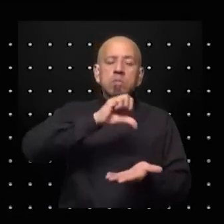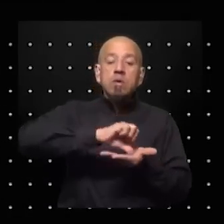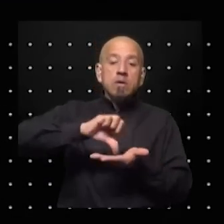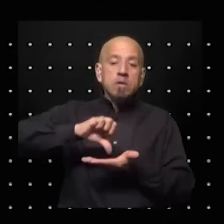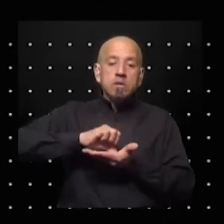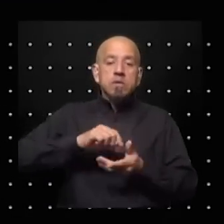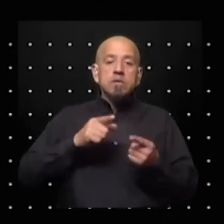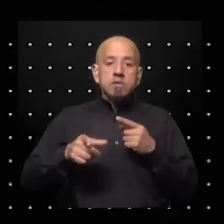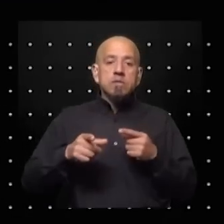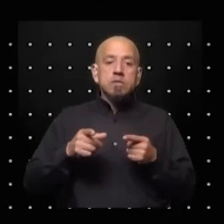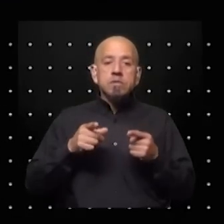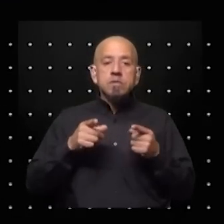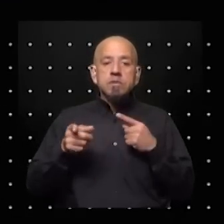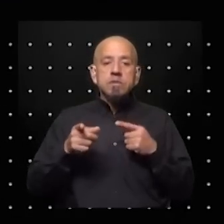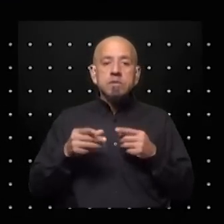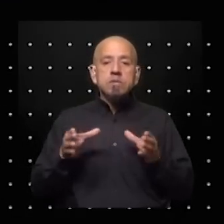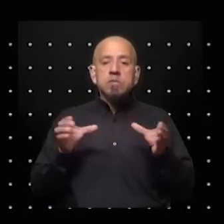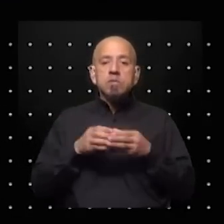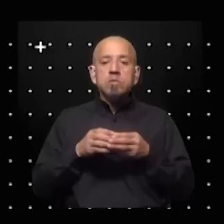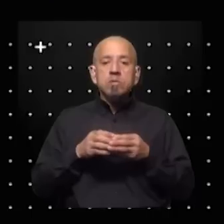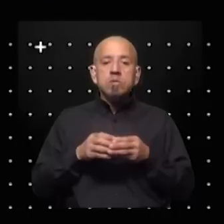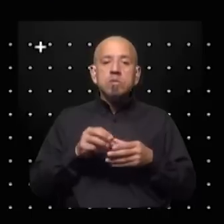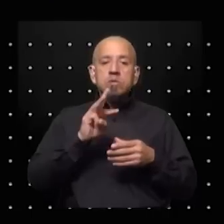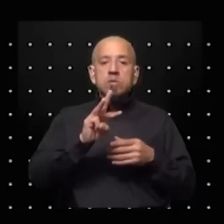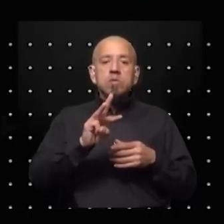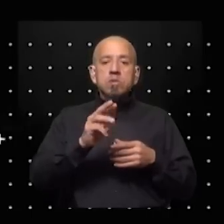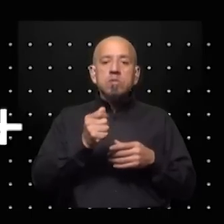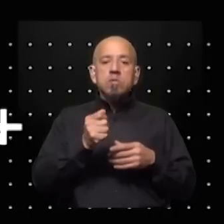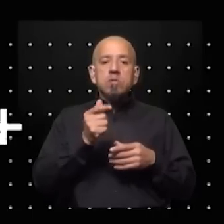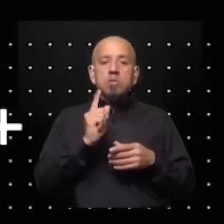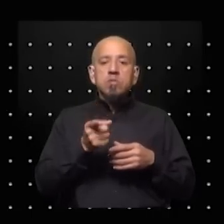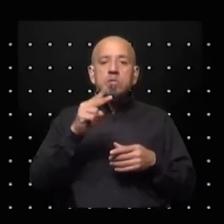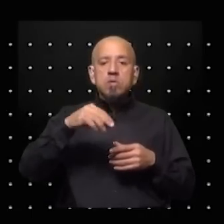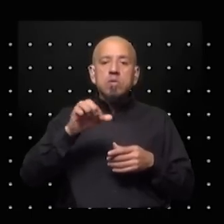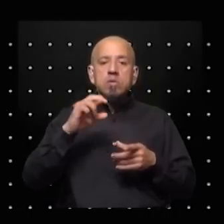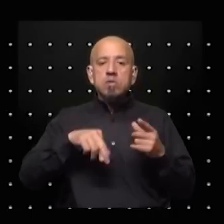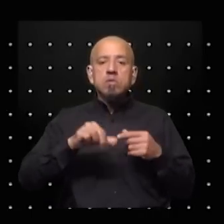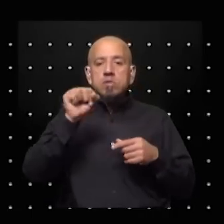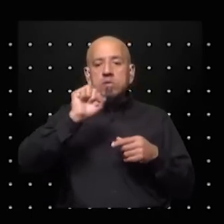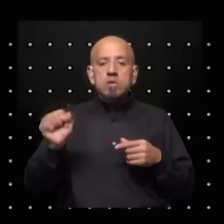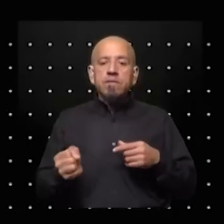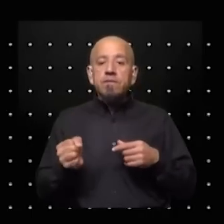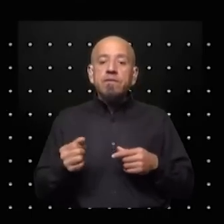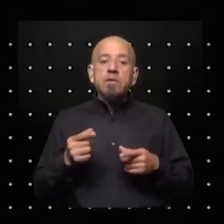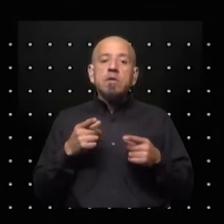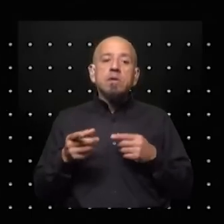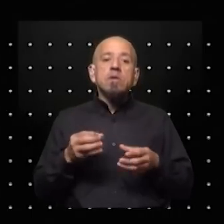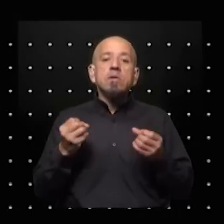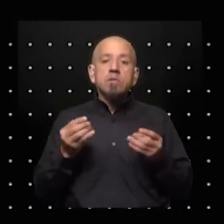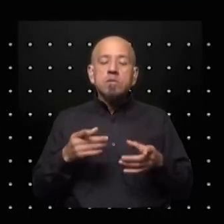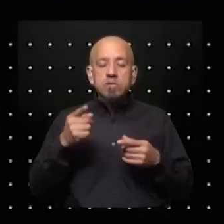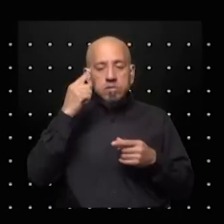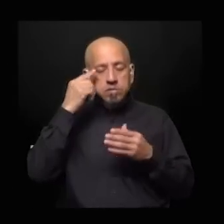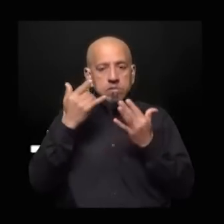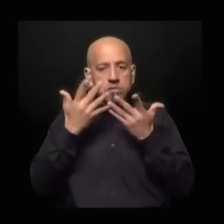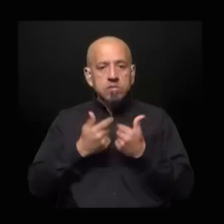seguramente la presencia del grupo Wagner en 40 países de africanos explica pues esa estrategia,